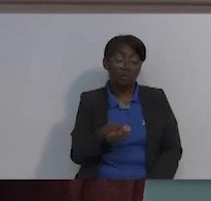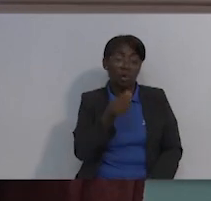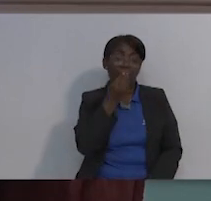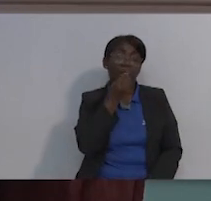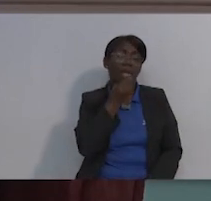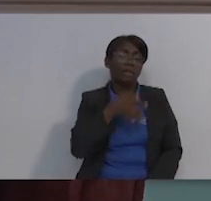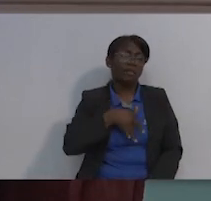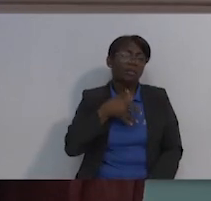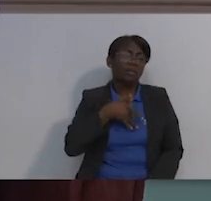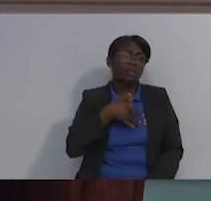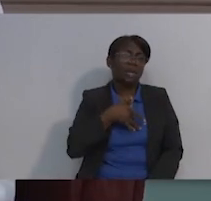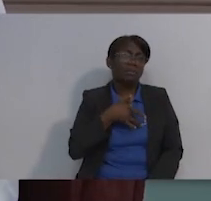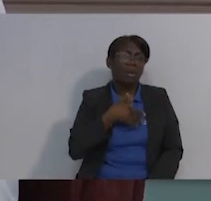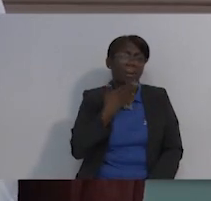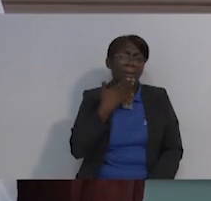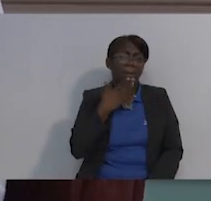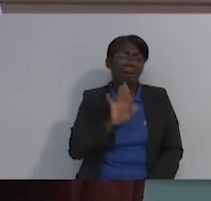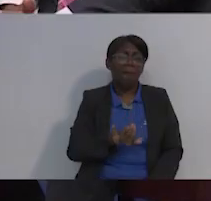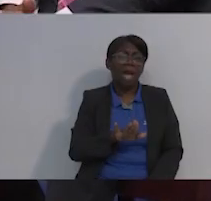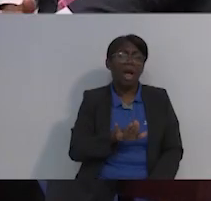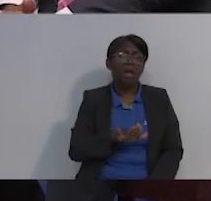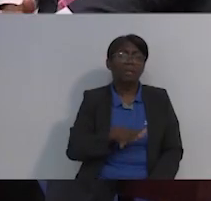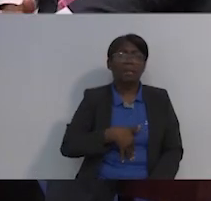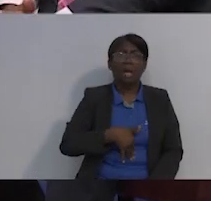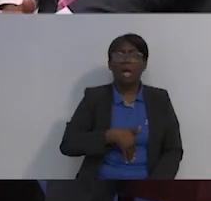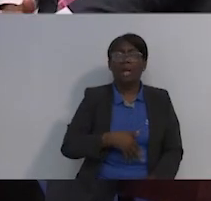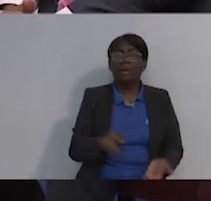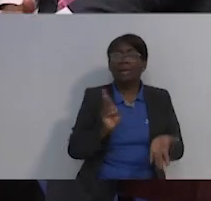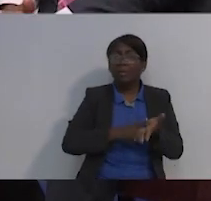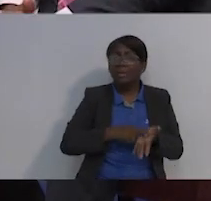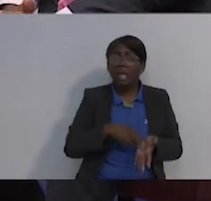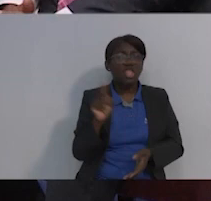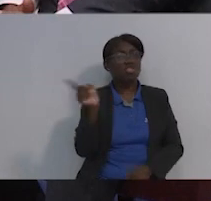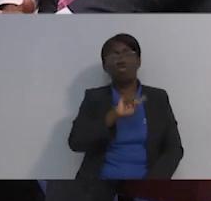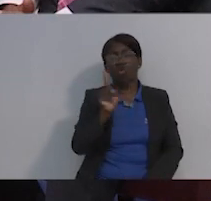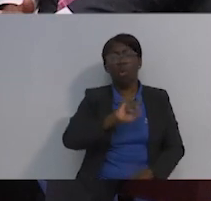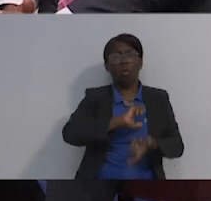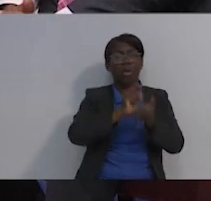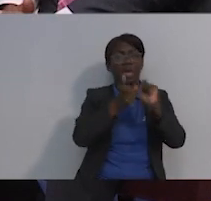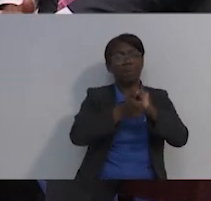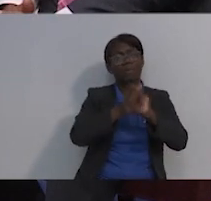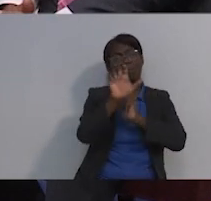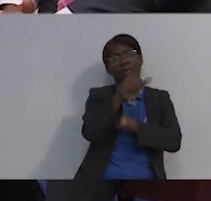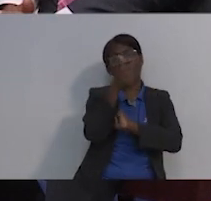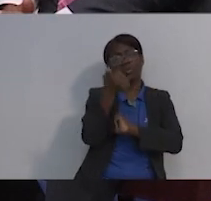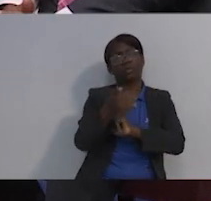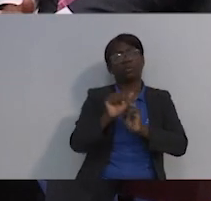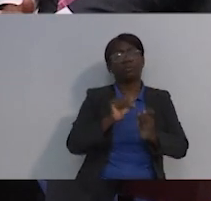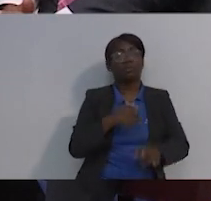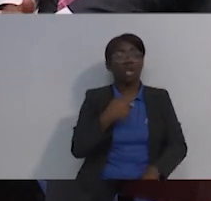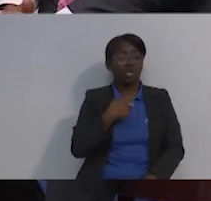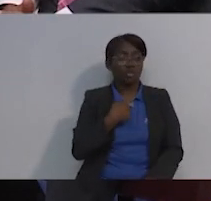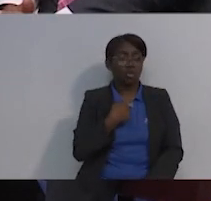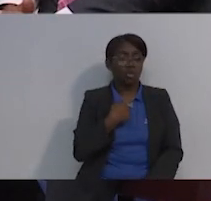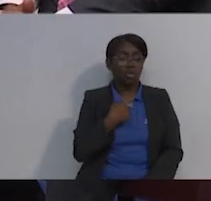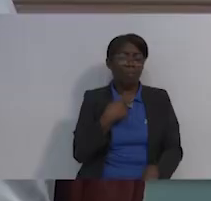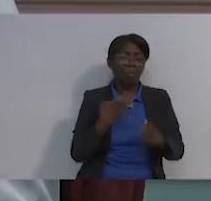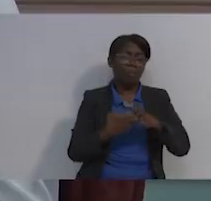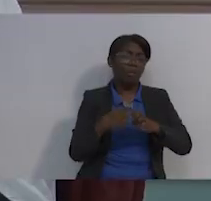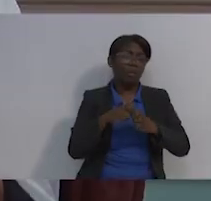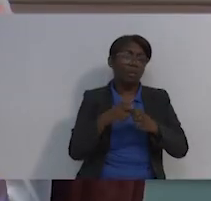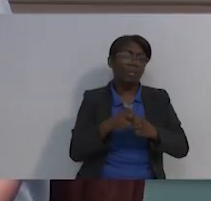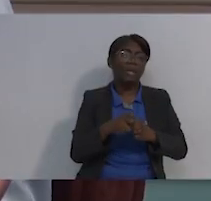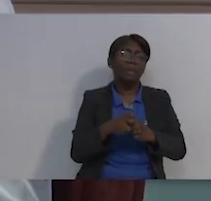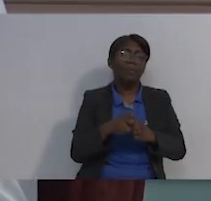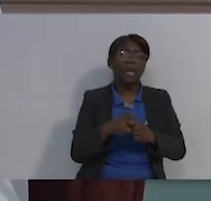Cámbialo por otra cosa. Yo, por ejemplo, cuando tuve el problema de la bacteria, me cambié a una dieta blanca, no blanda,